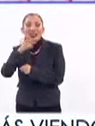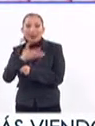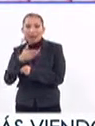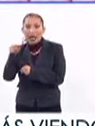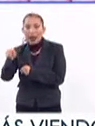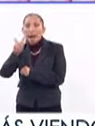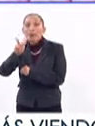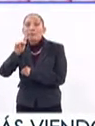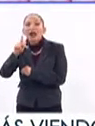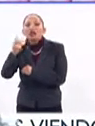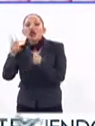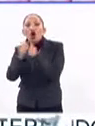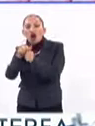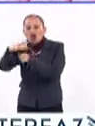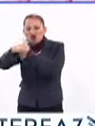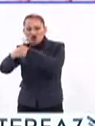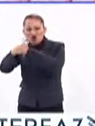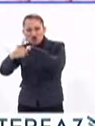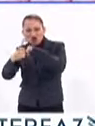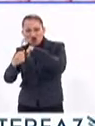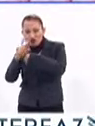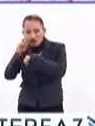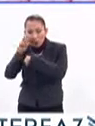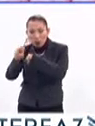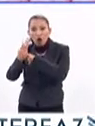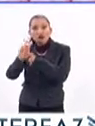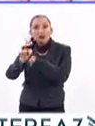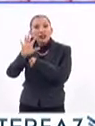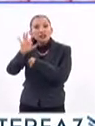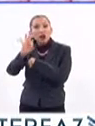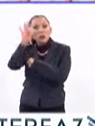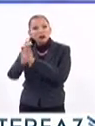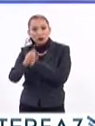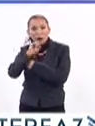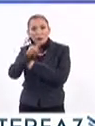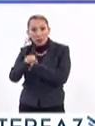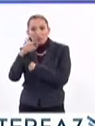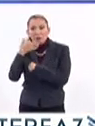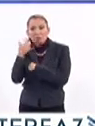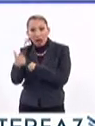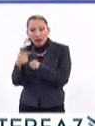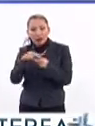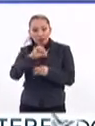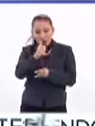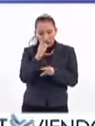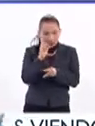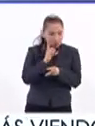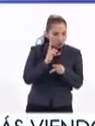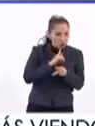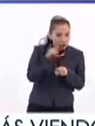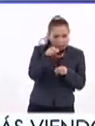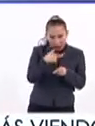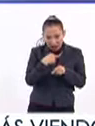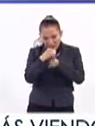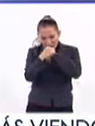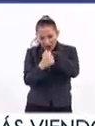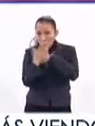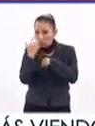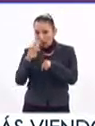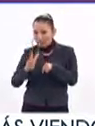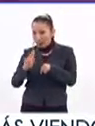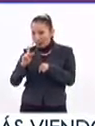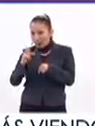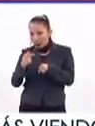que tenían VPH con lesiones, tuvo una eficacia del 85%. Y en aquellas personas que tenían lesiones sin el